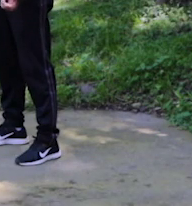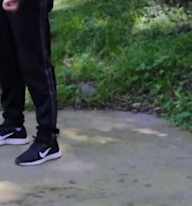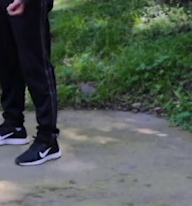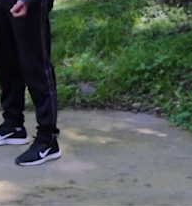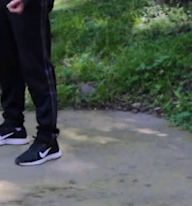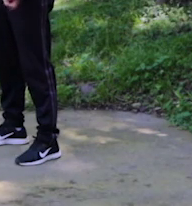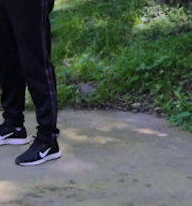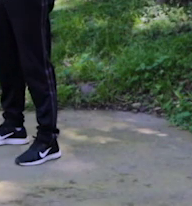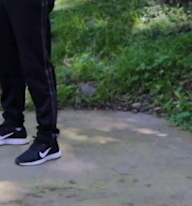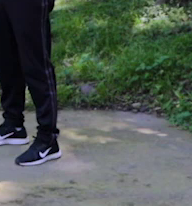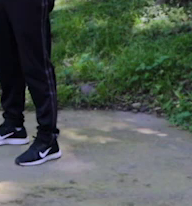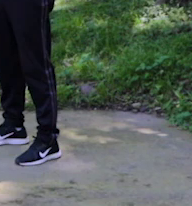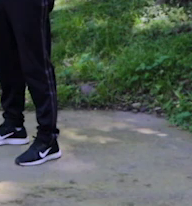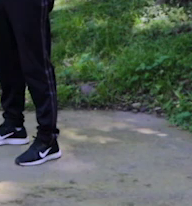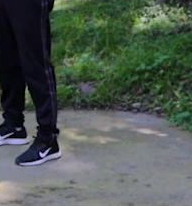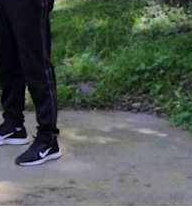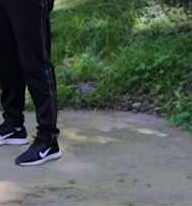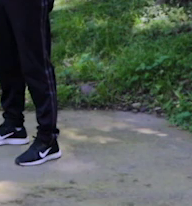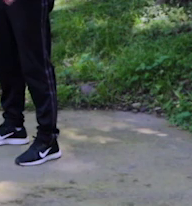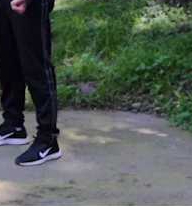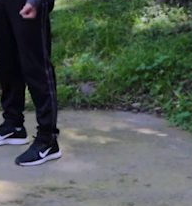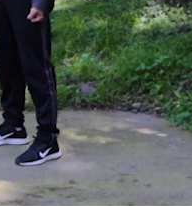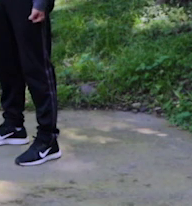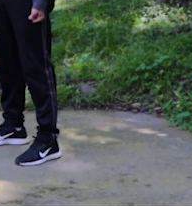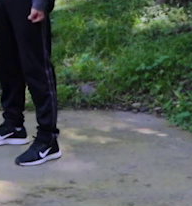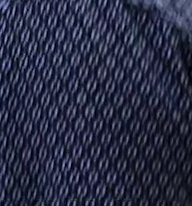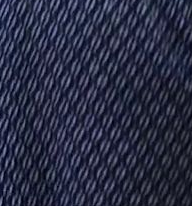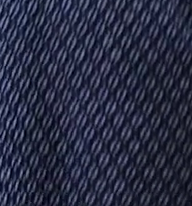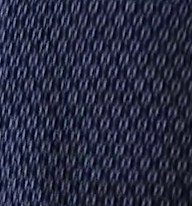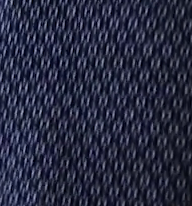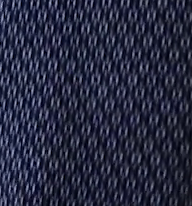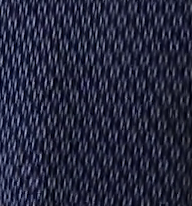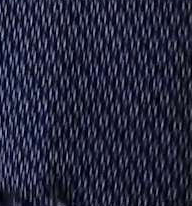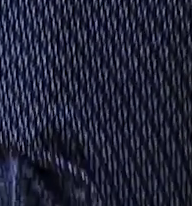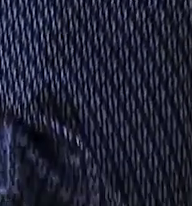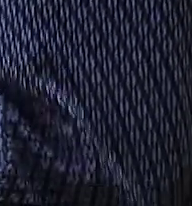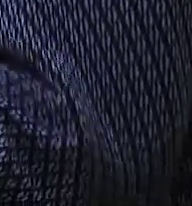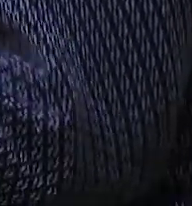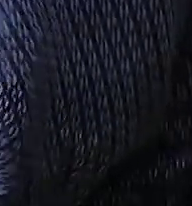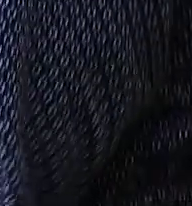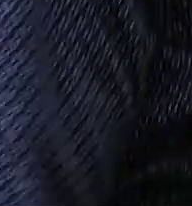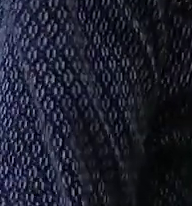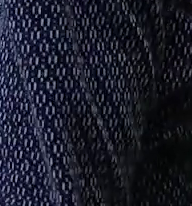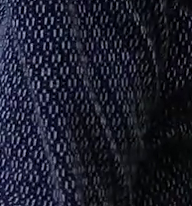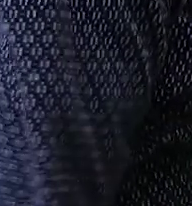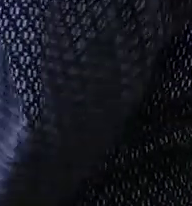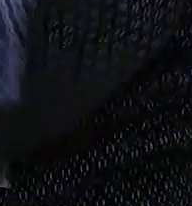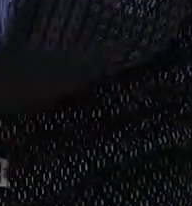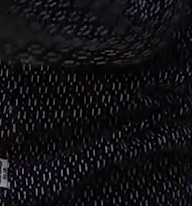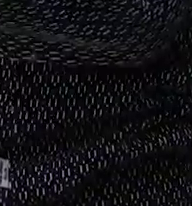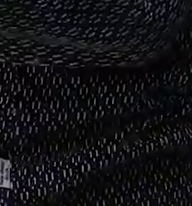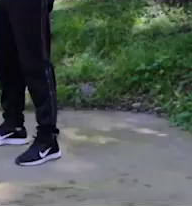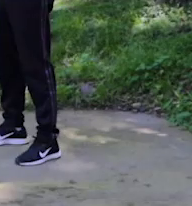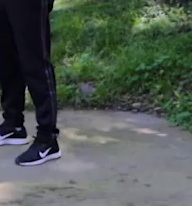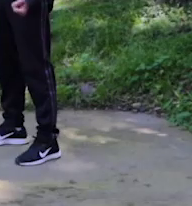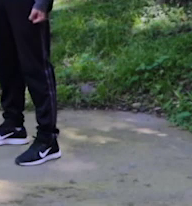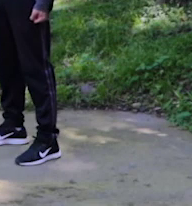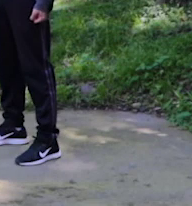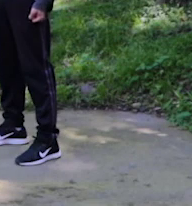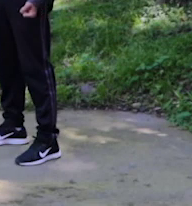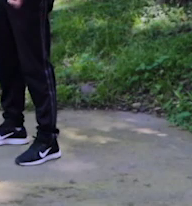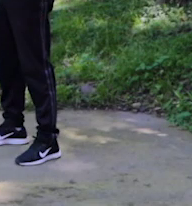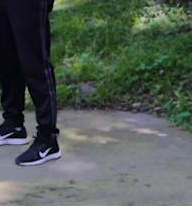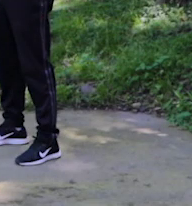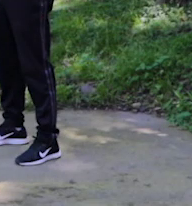nuestro cuerpo y vamos a hacer la flexión a 90 grados. Bajamos. Flexionamos. Exacto. Muy bien, Jair. Así,